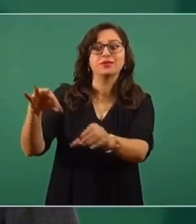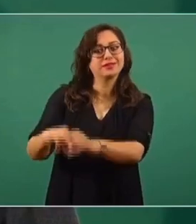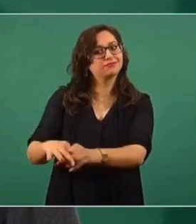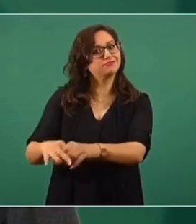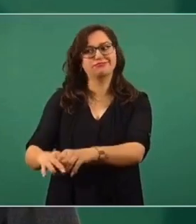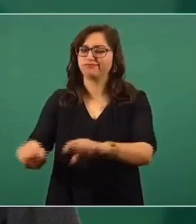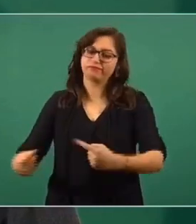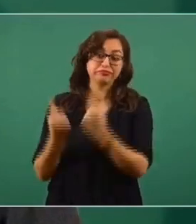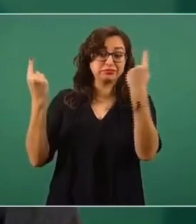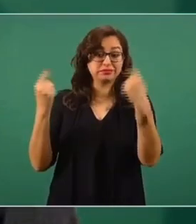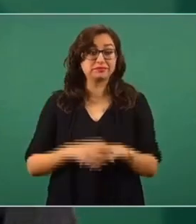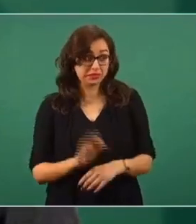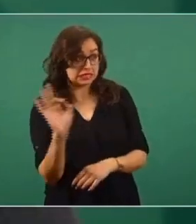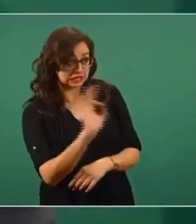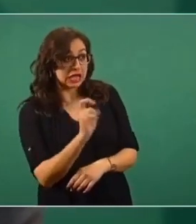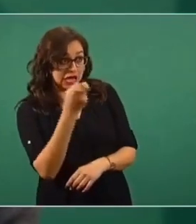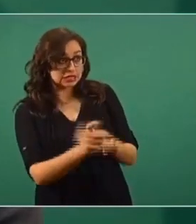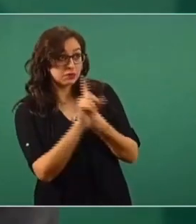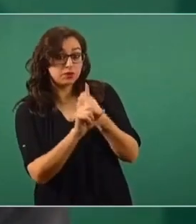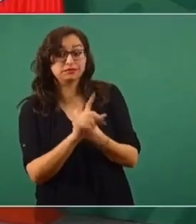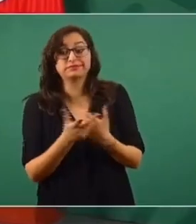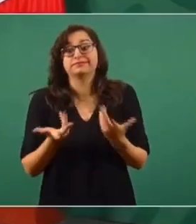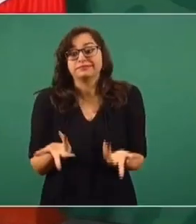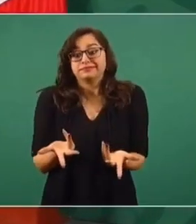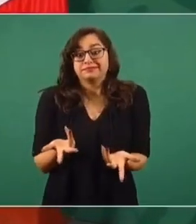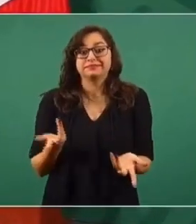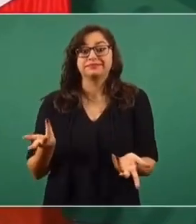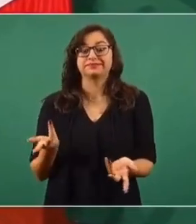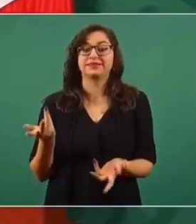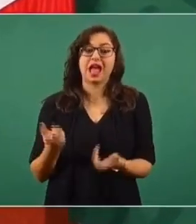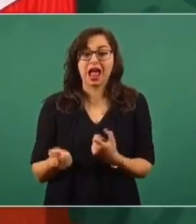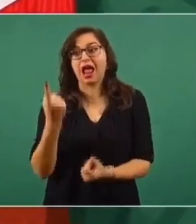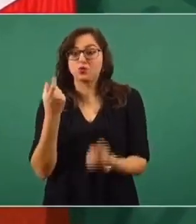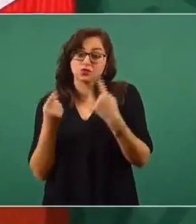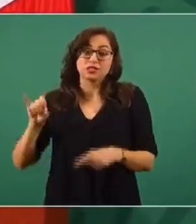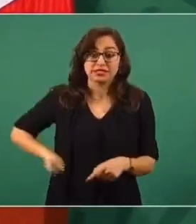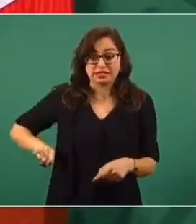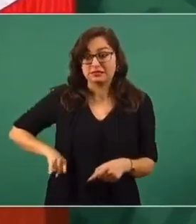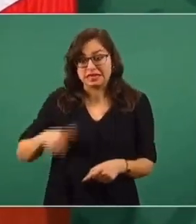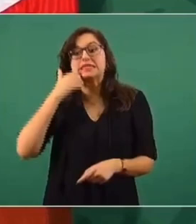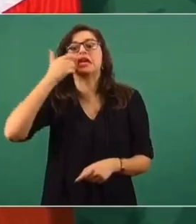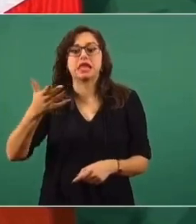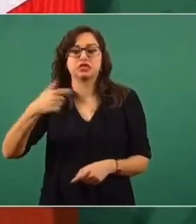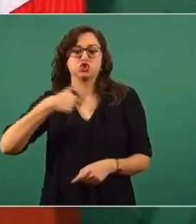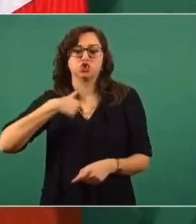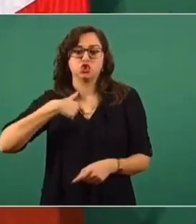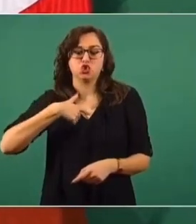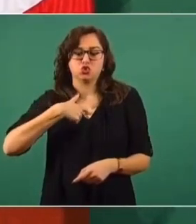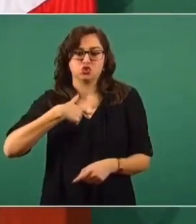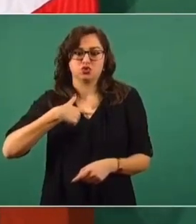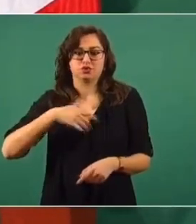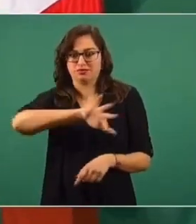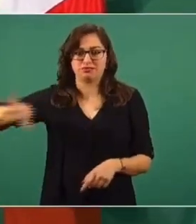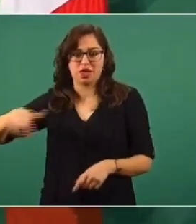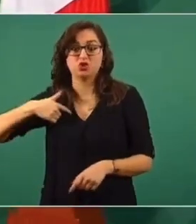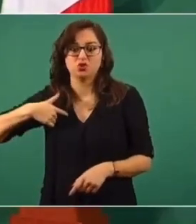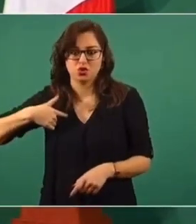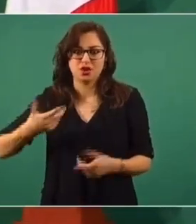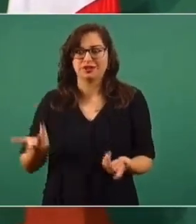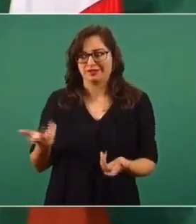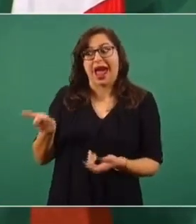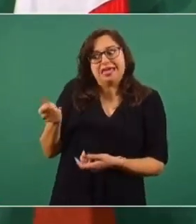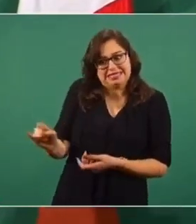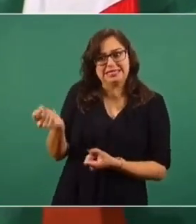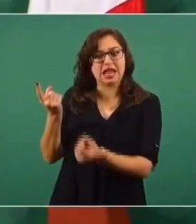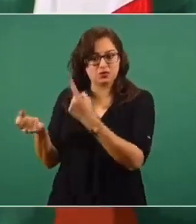¿Sería este el caso? Es que hay quienes están muy interesados, unos que tienen el cargo y otros que no quieren